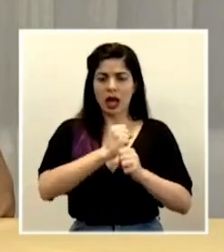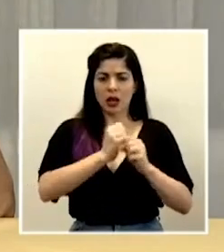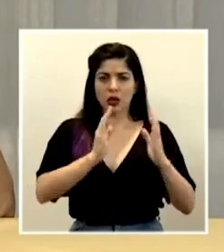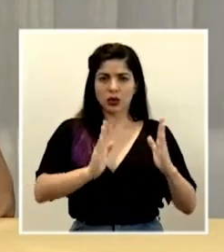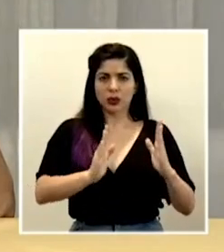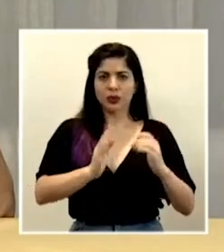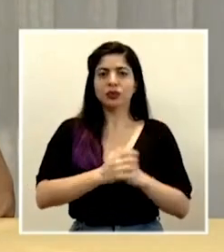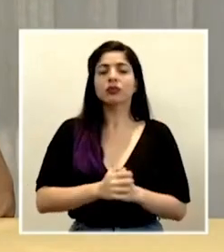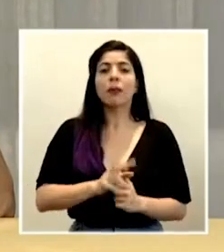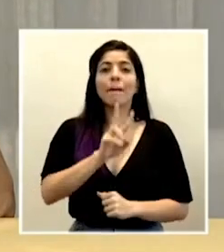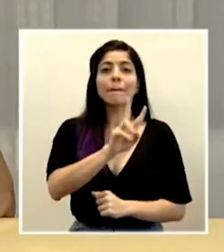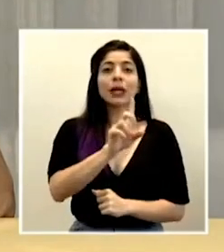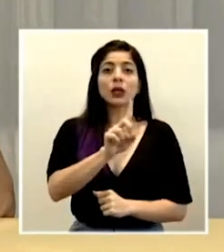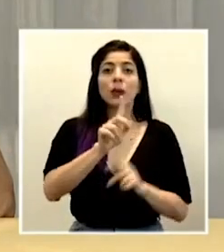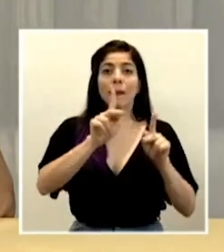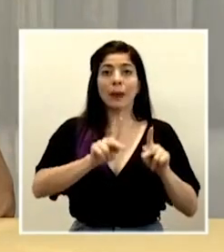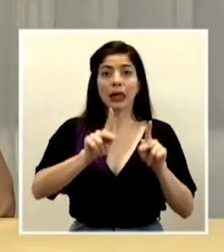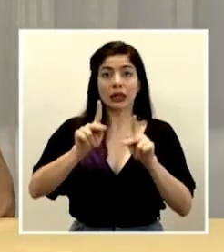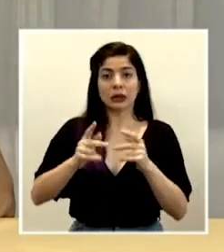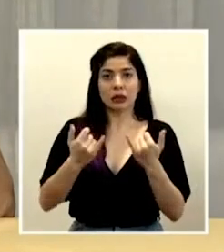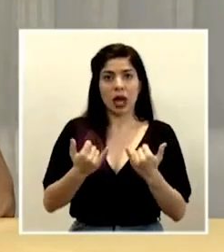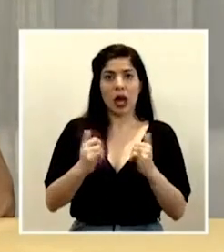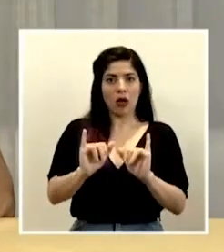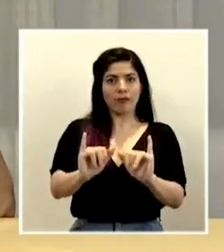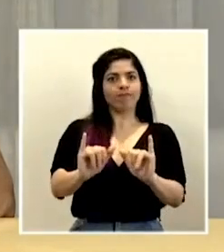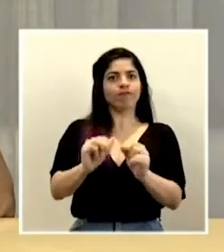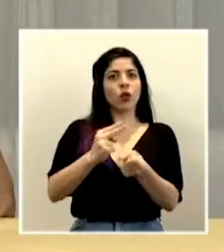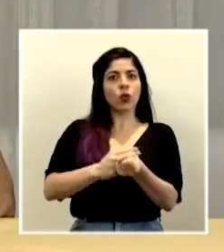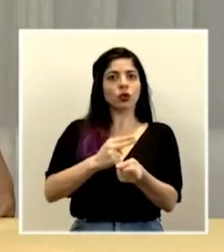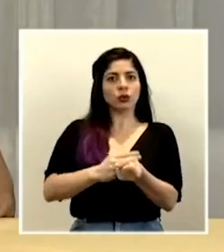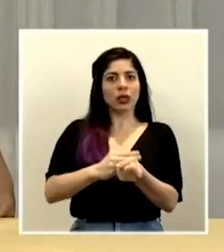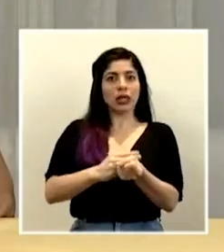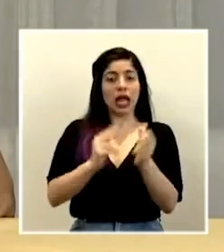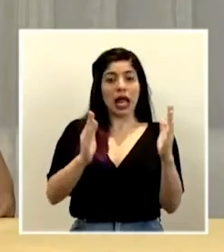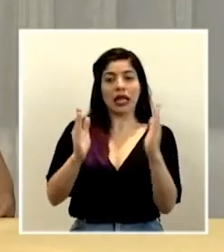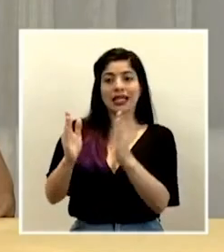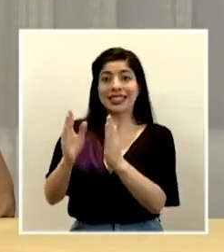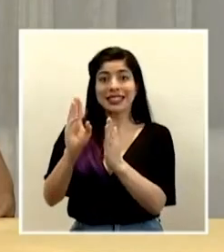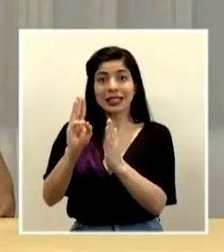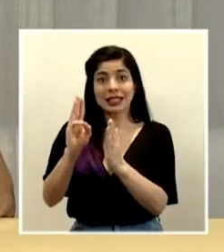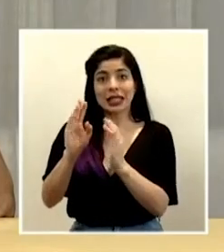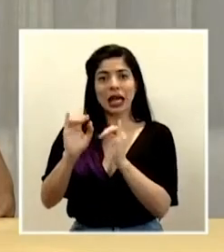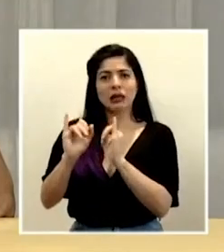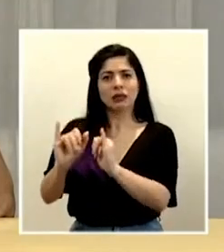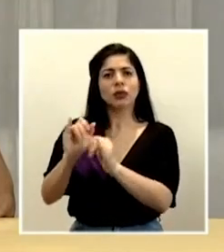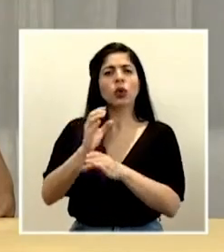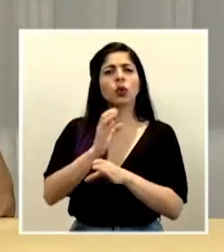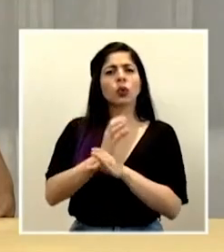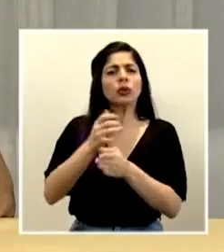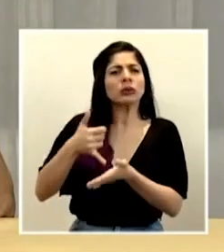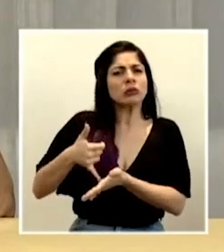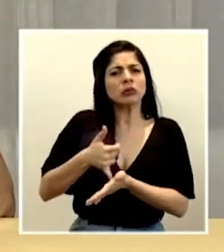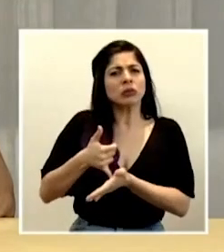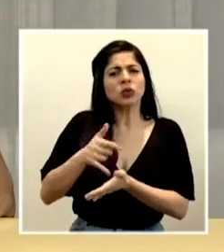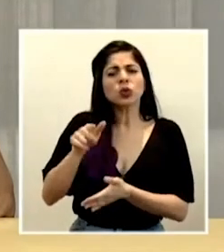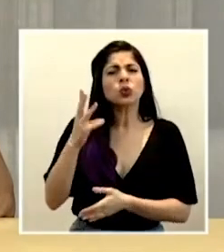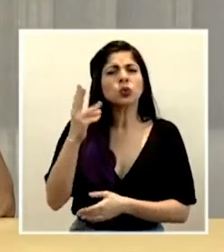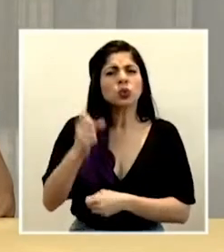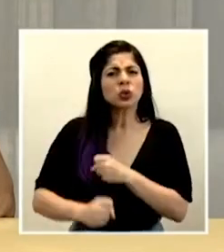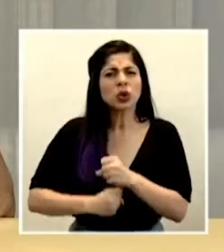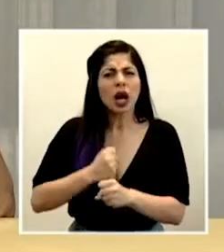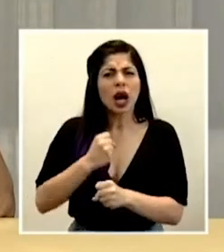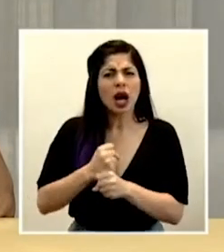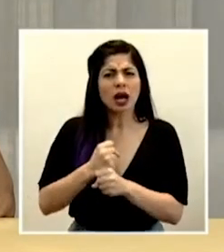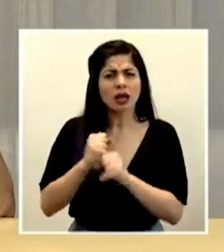21 personas se encuentran hoy en día hospitalizadas. Seis de ellas están en cuidados intensivos. Y el rango de edad de estas